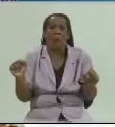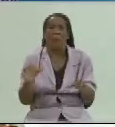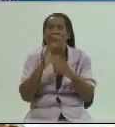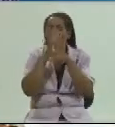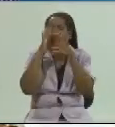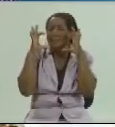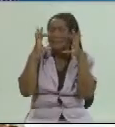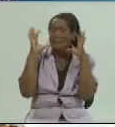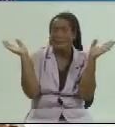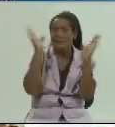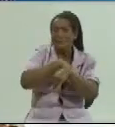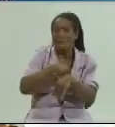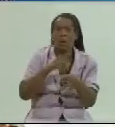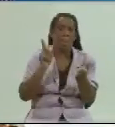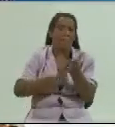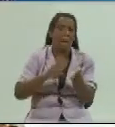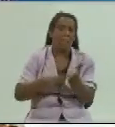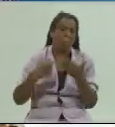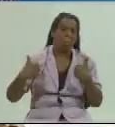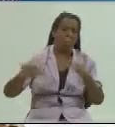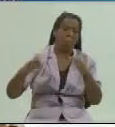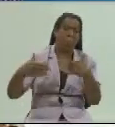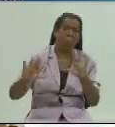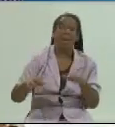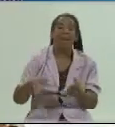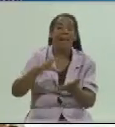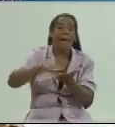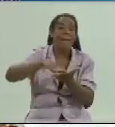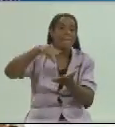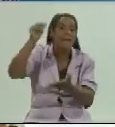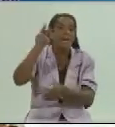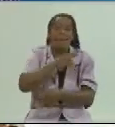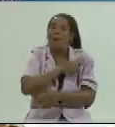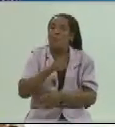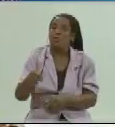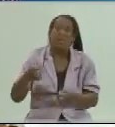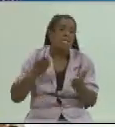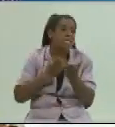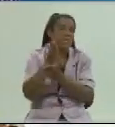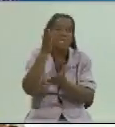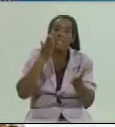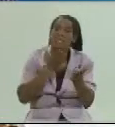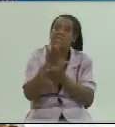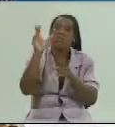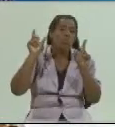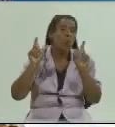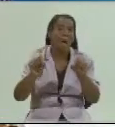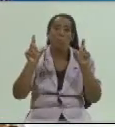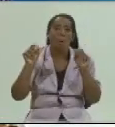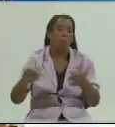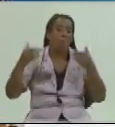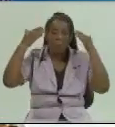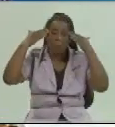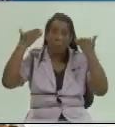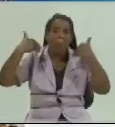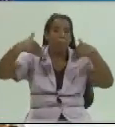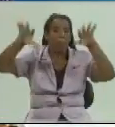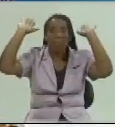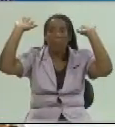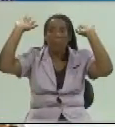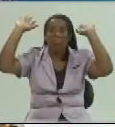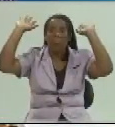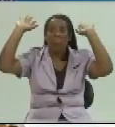los padres lo permiten en la Plaza de la Revolución continúan allí jugando como si no estuviera pasando nada hay camping allí